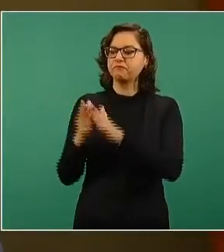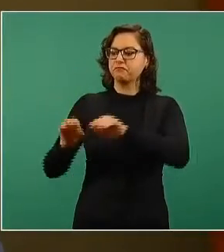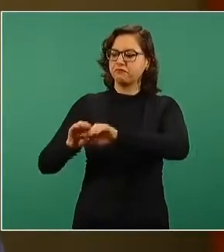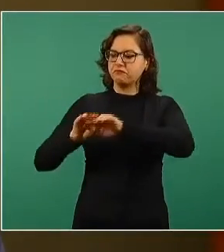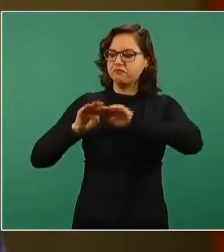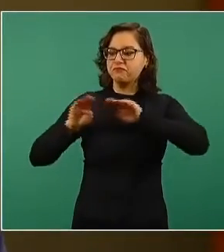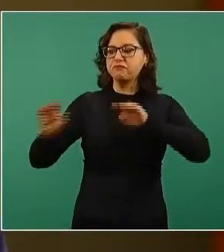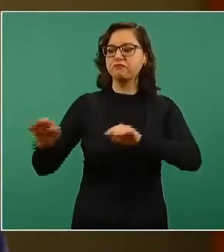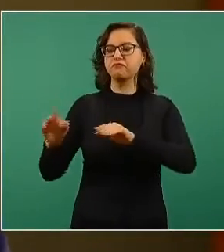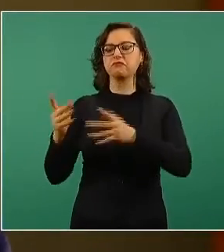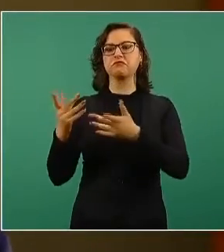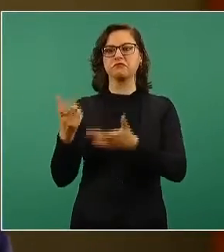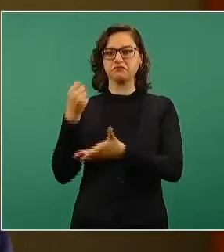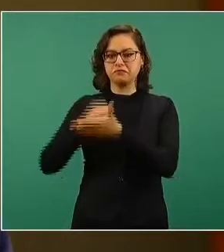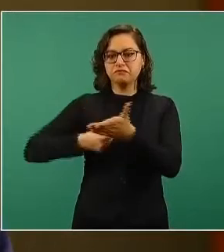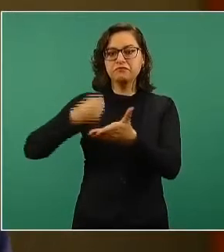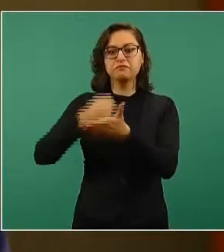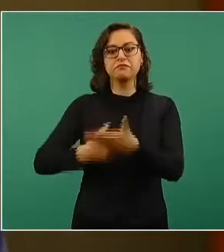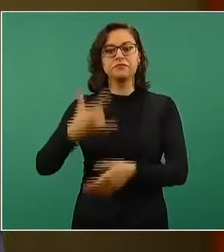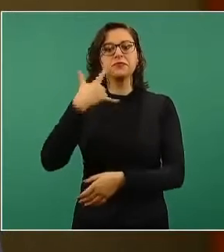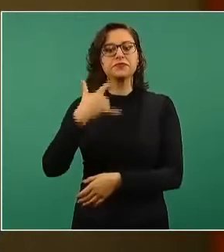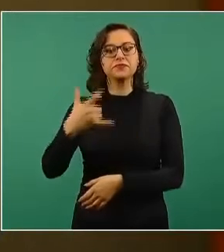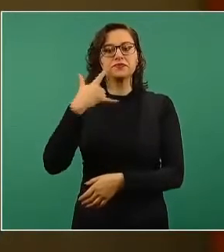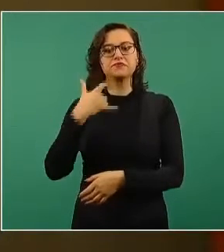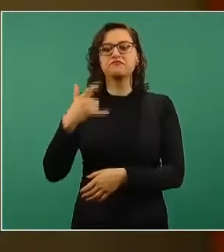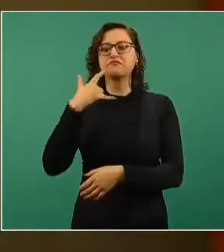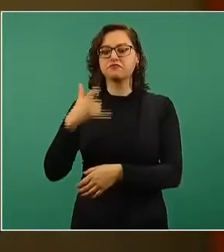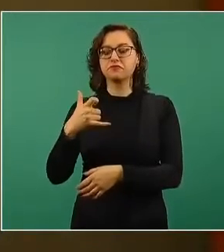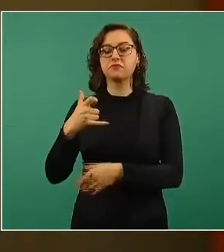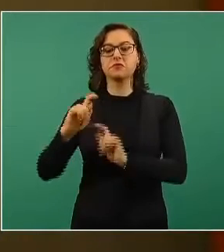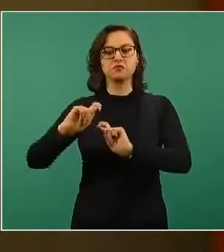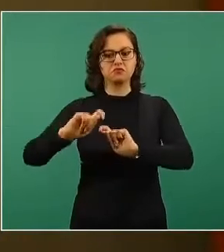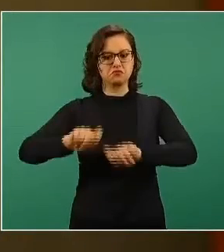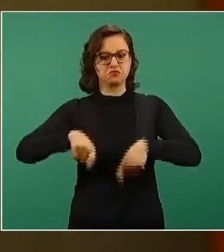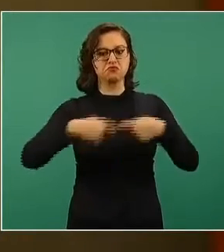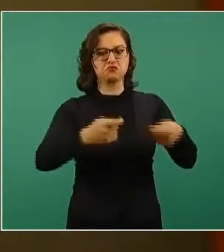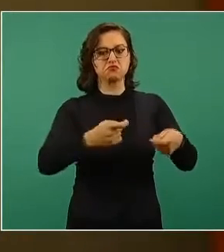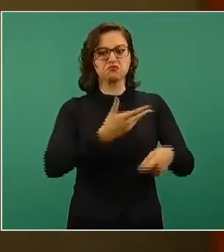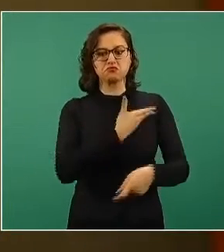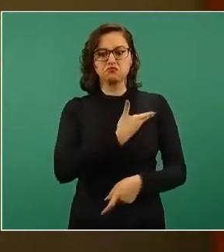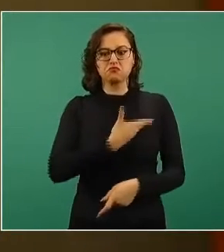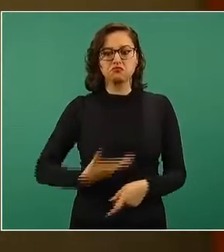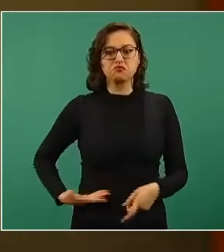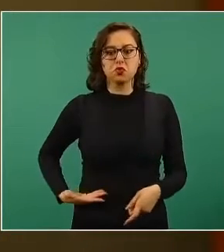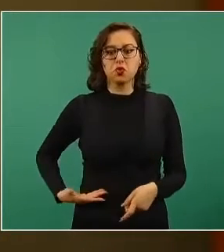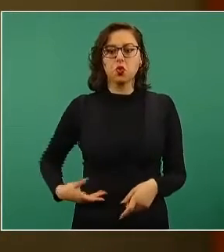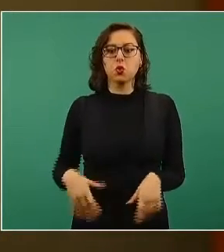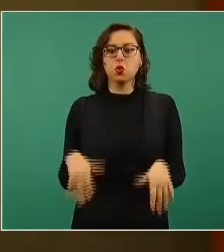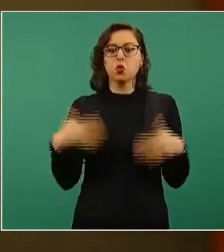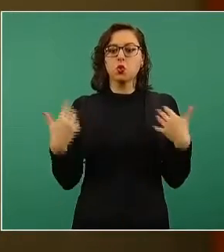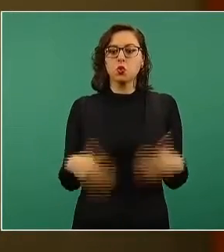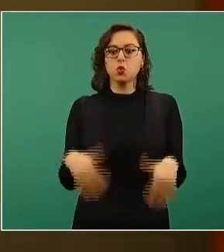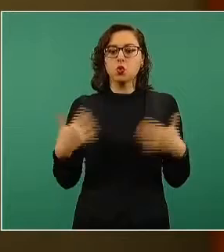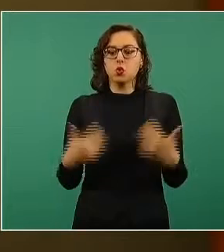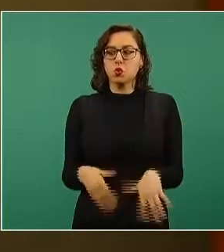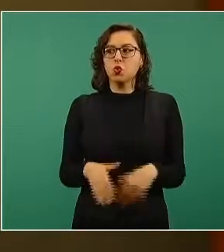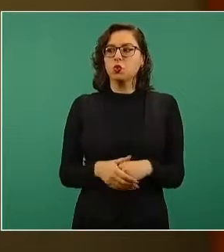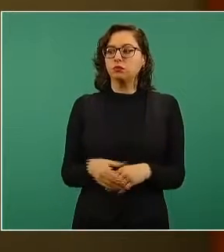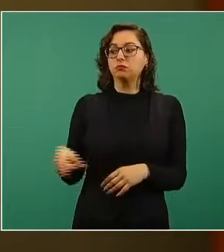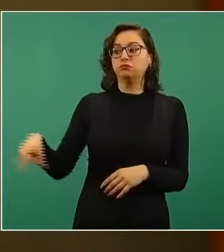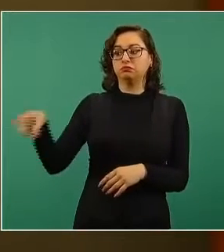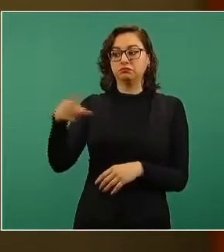una nueva manera de gobernar